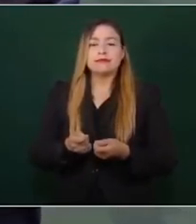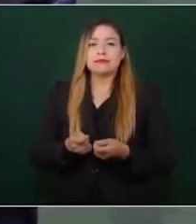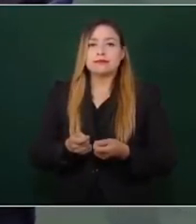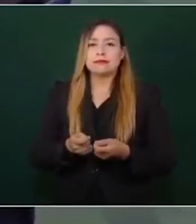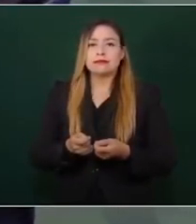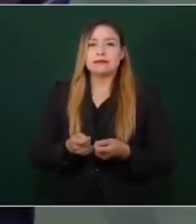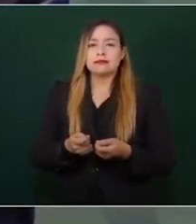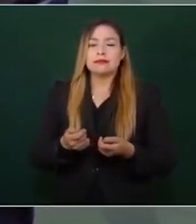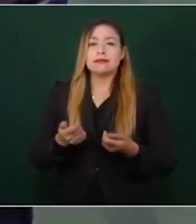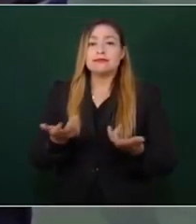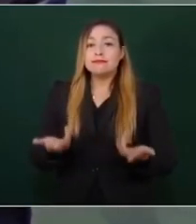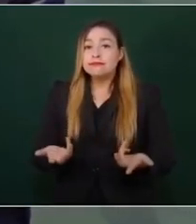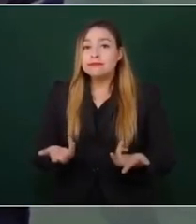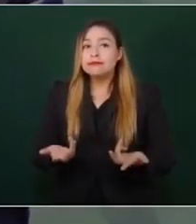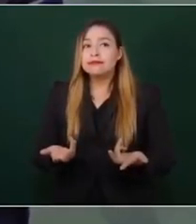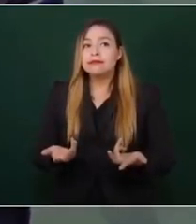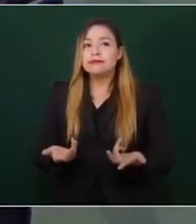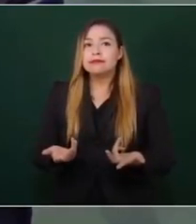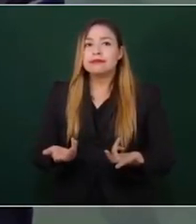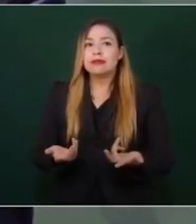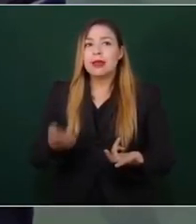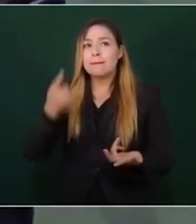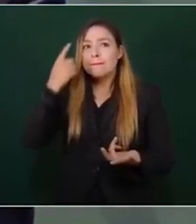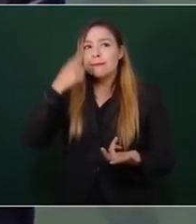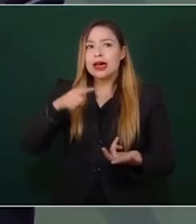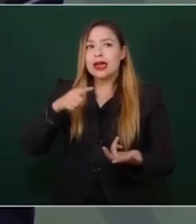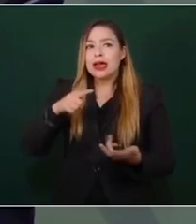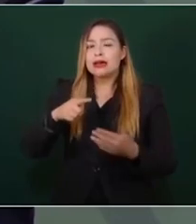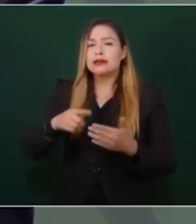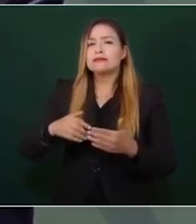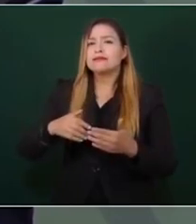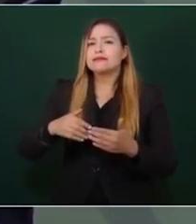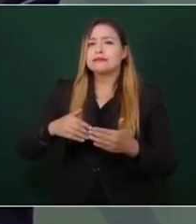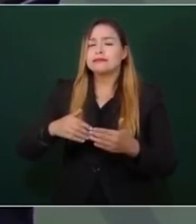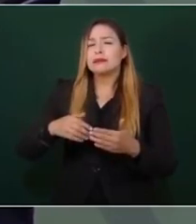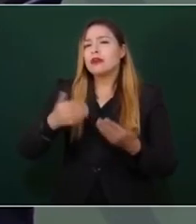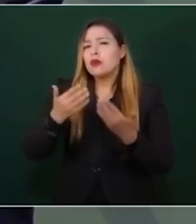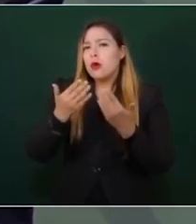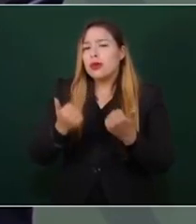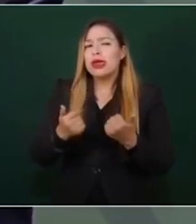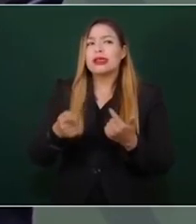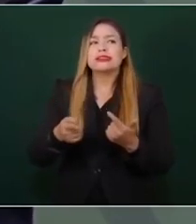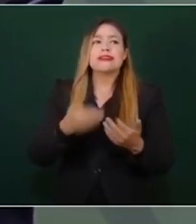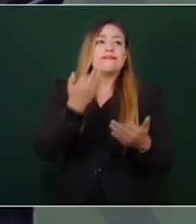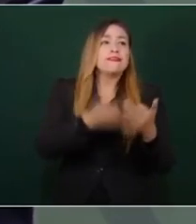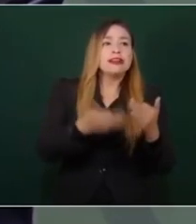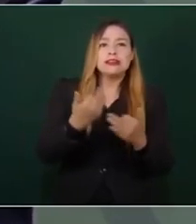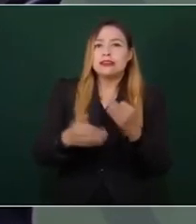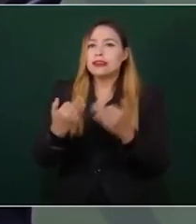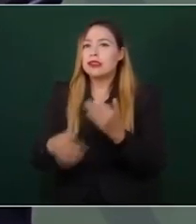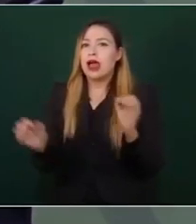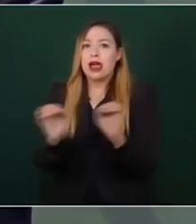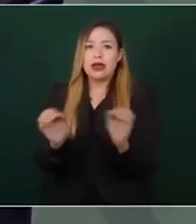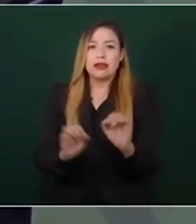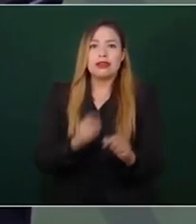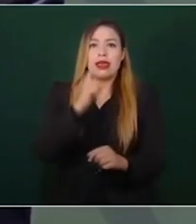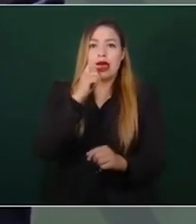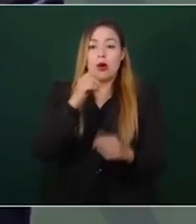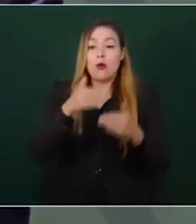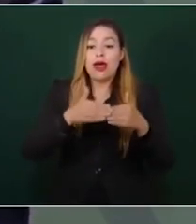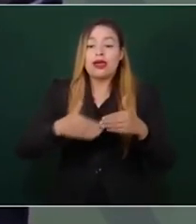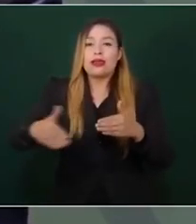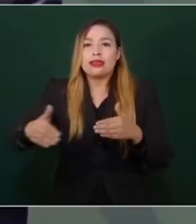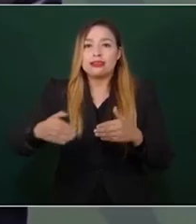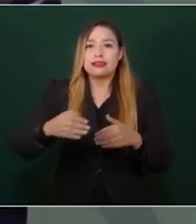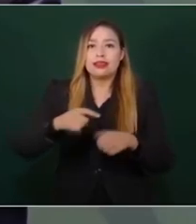no se padeciera de falta de agua en esta temporada.